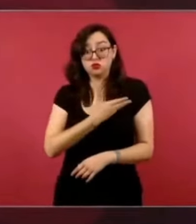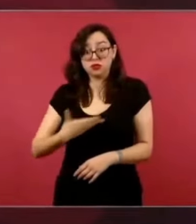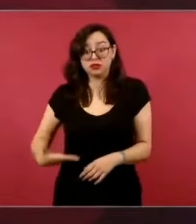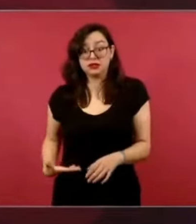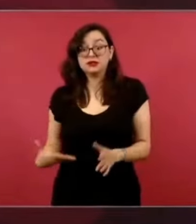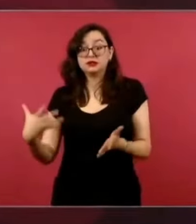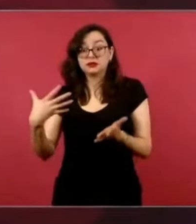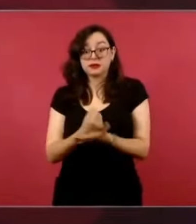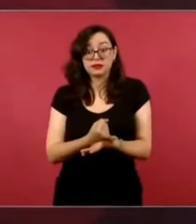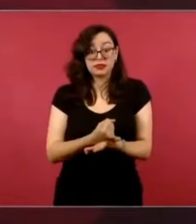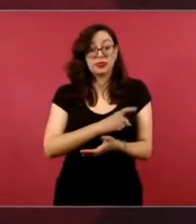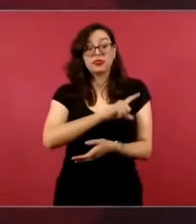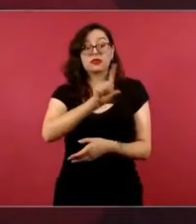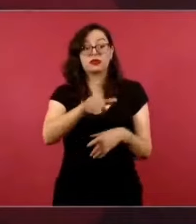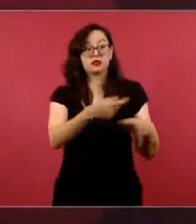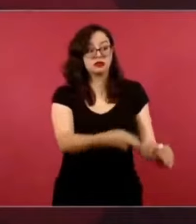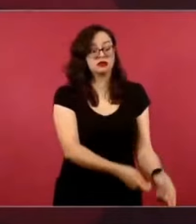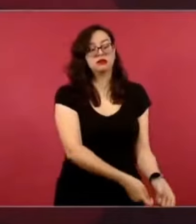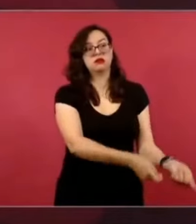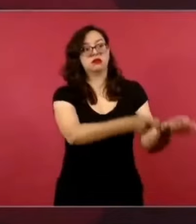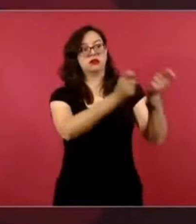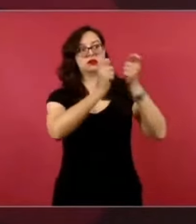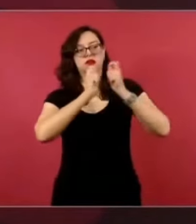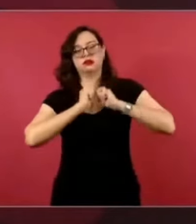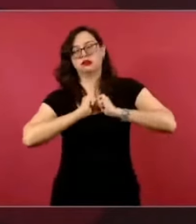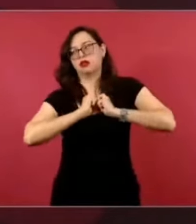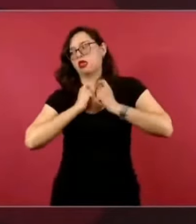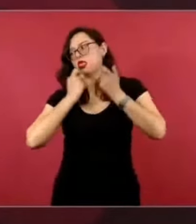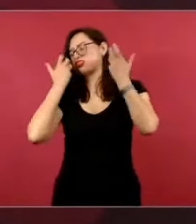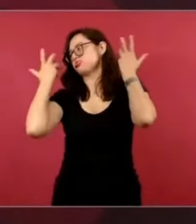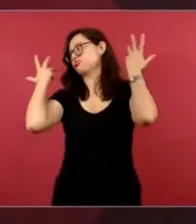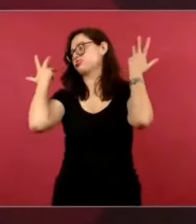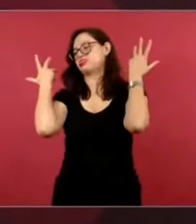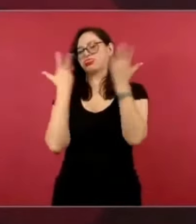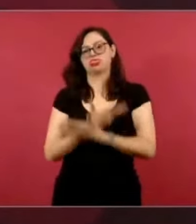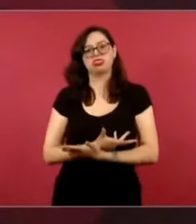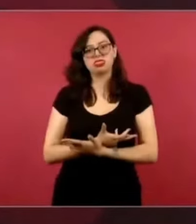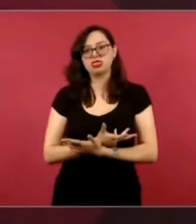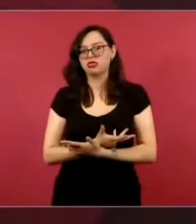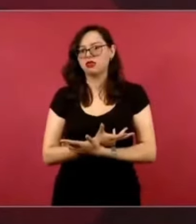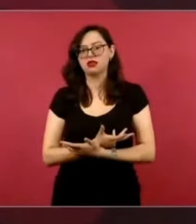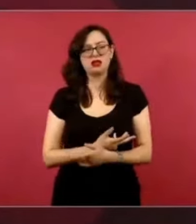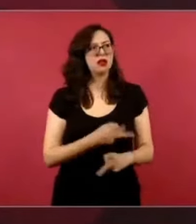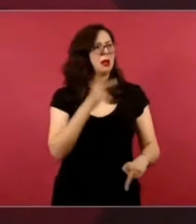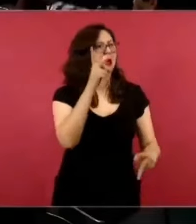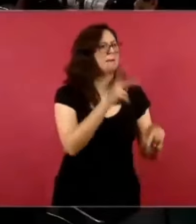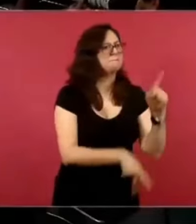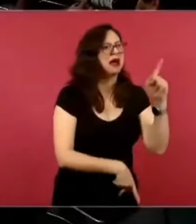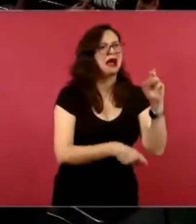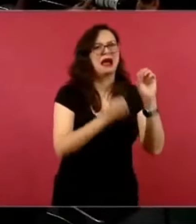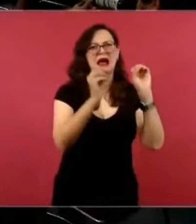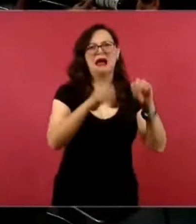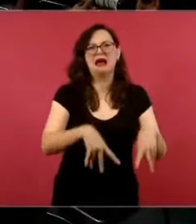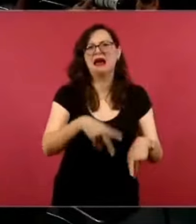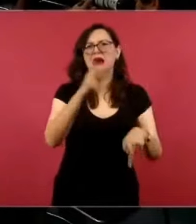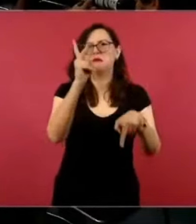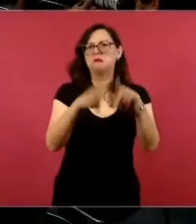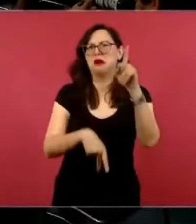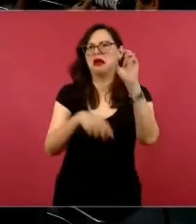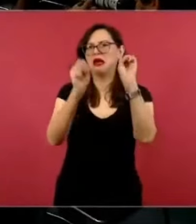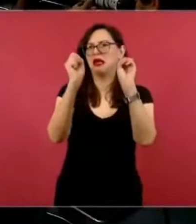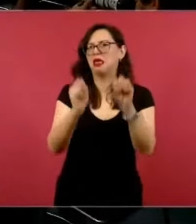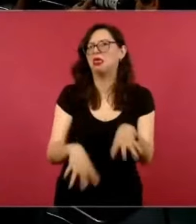tiradas. De estos 15 proyectos, creo que la mitad